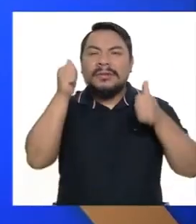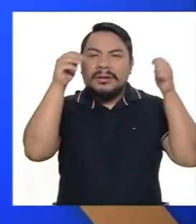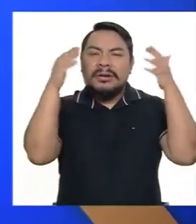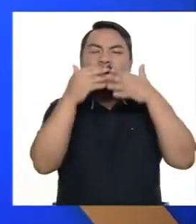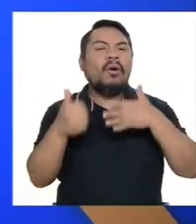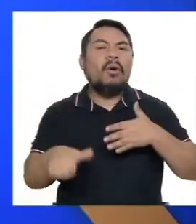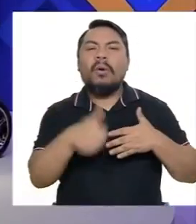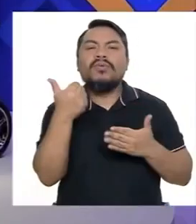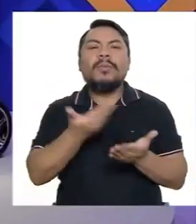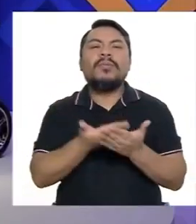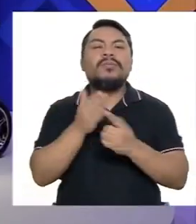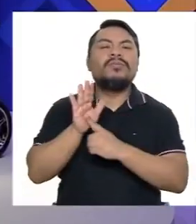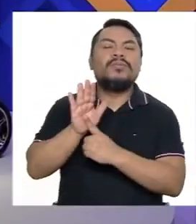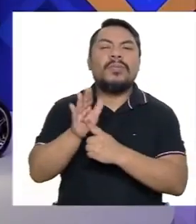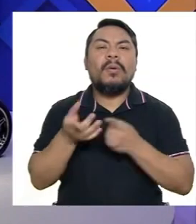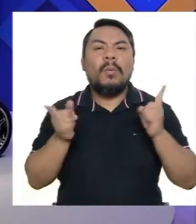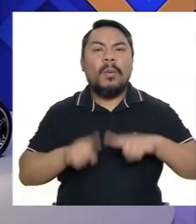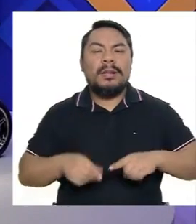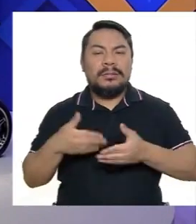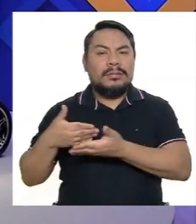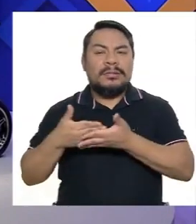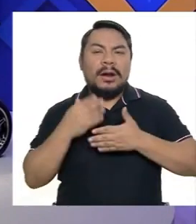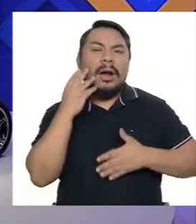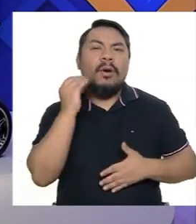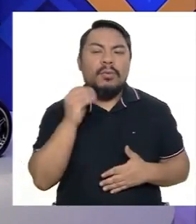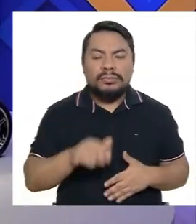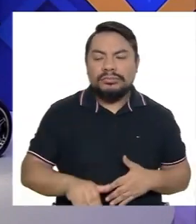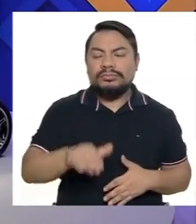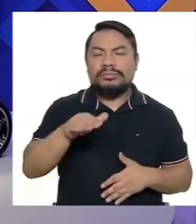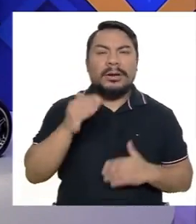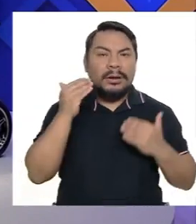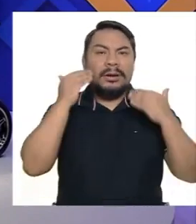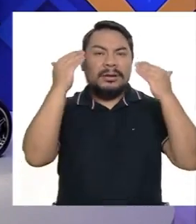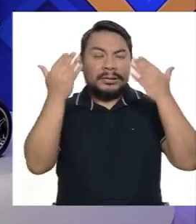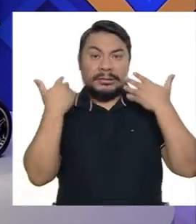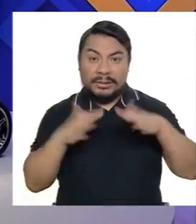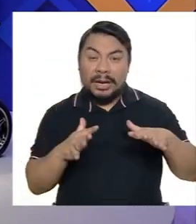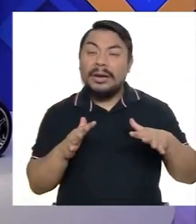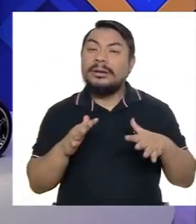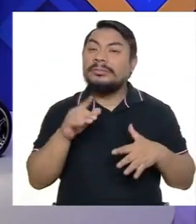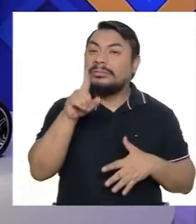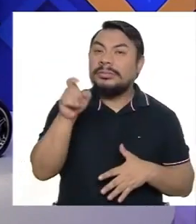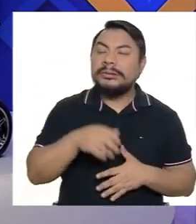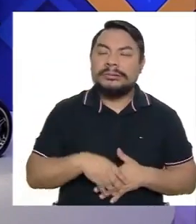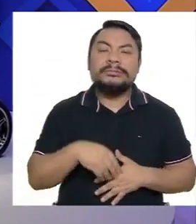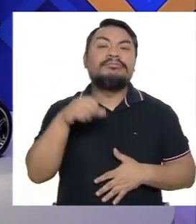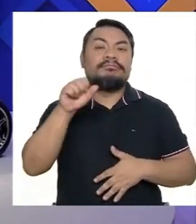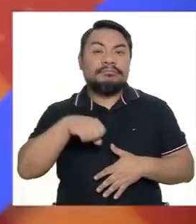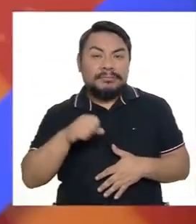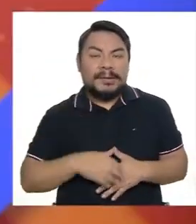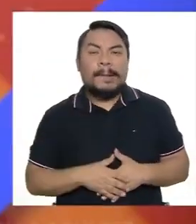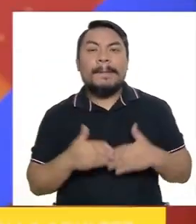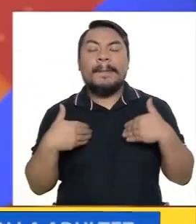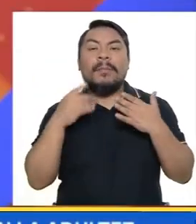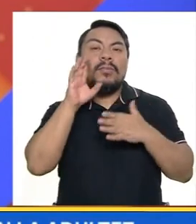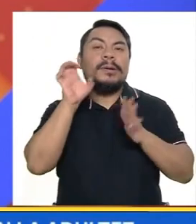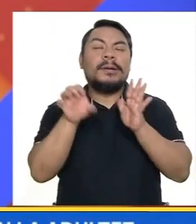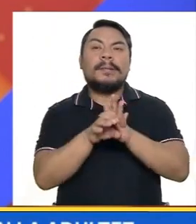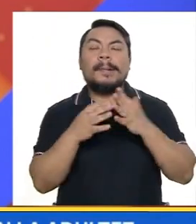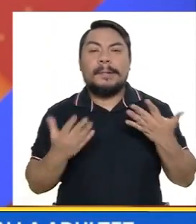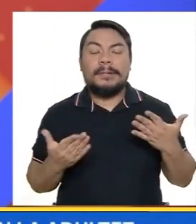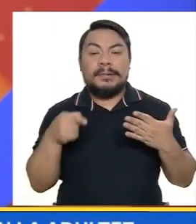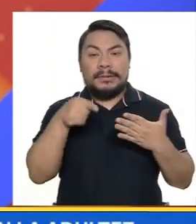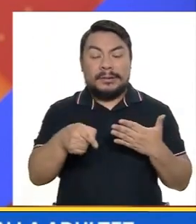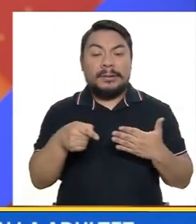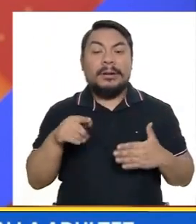autismo cuando son pequeños, adolescentes, adultos, ha pasado eso? También. Tenemos casos en los